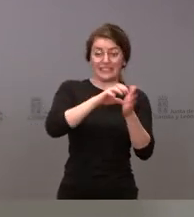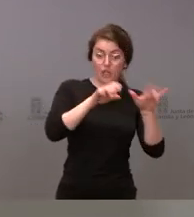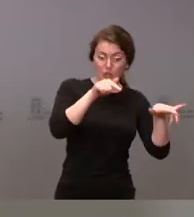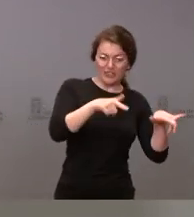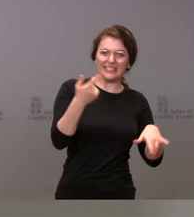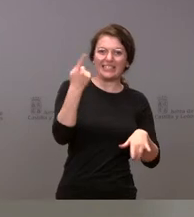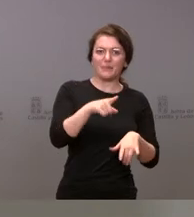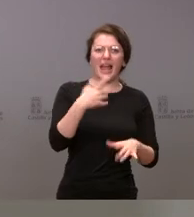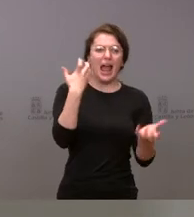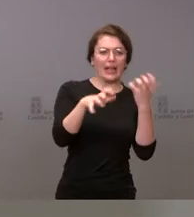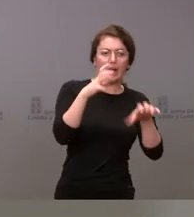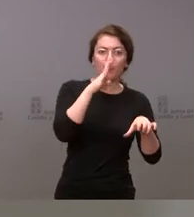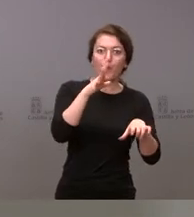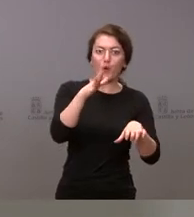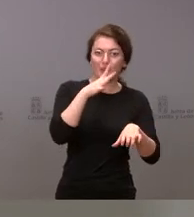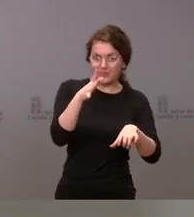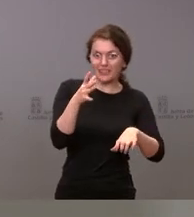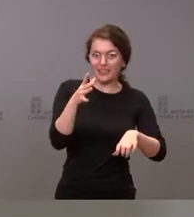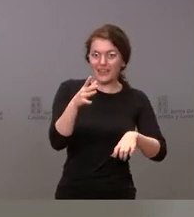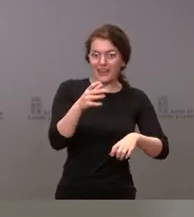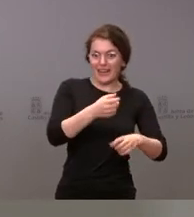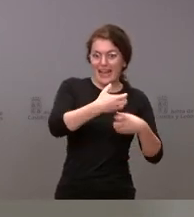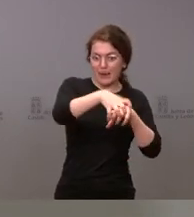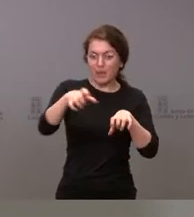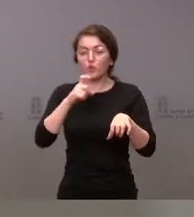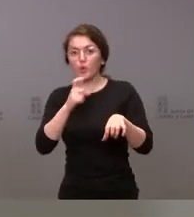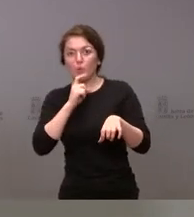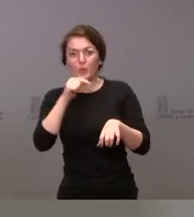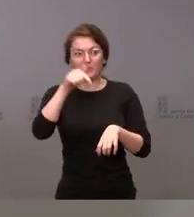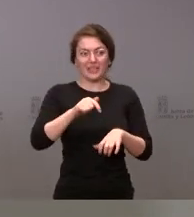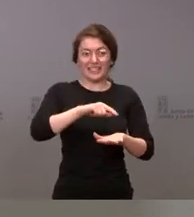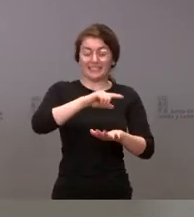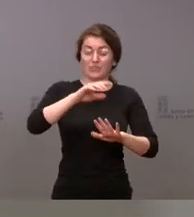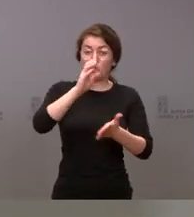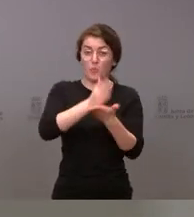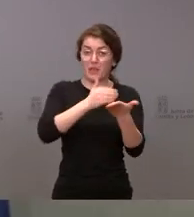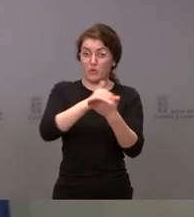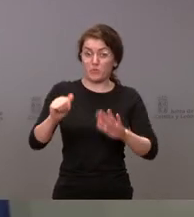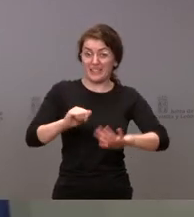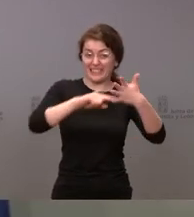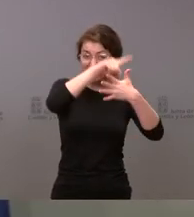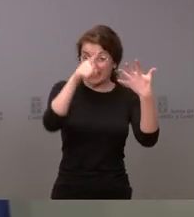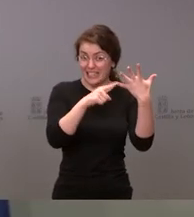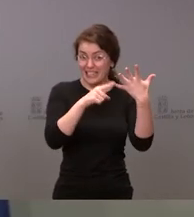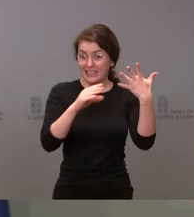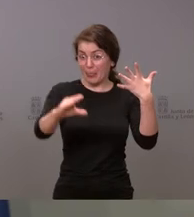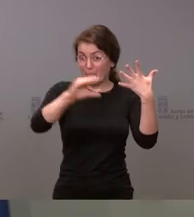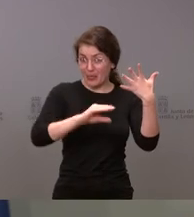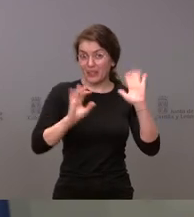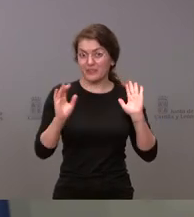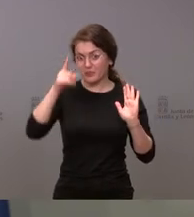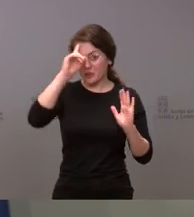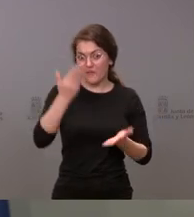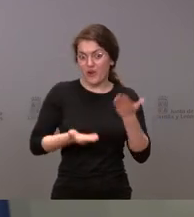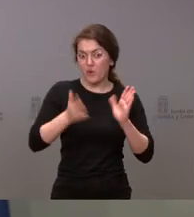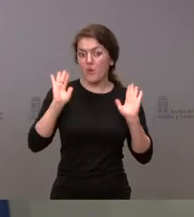es la quinta comunidad autónoma en cantidad. No sé cómo lo están valorando. Bueno, naturalmente desde esta mesa yo no quiero